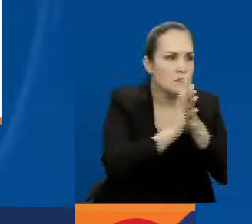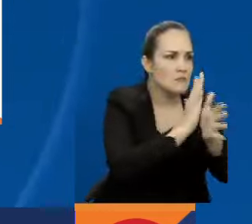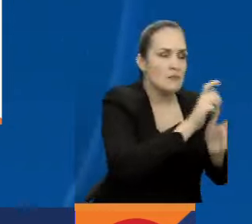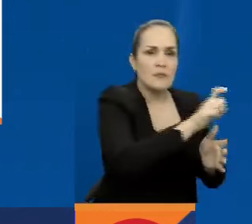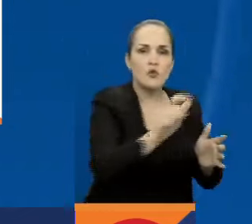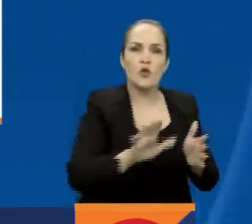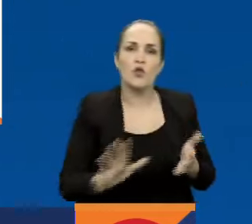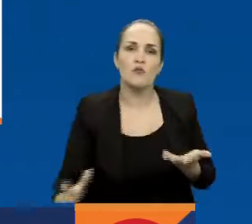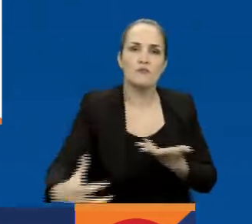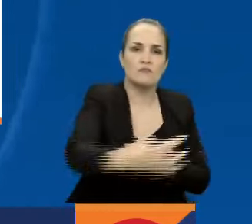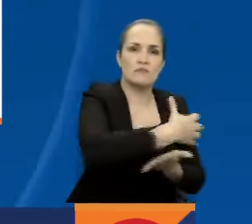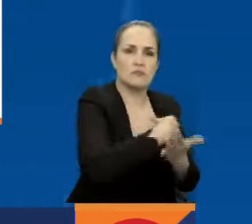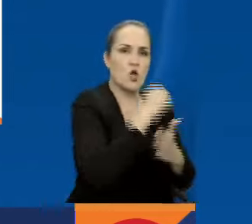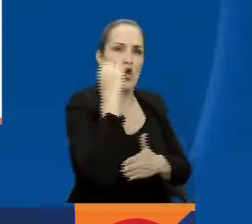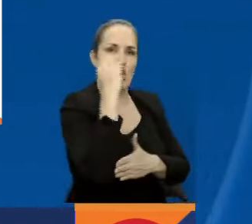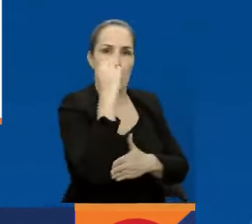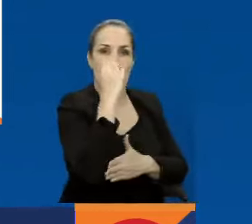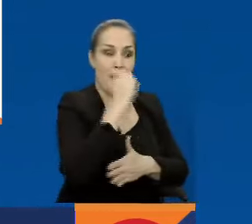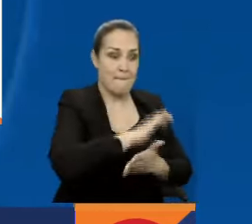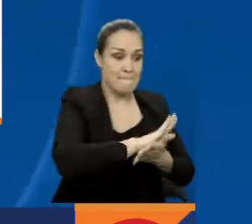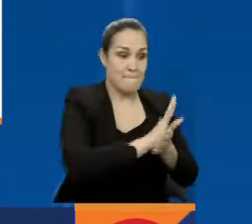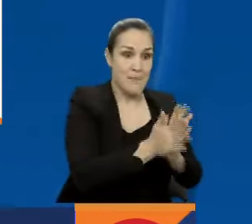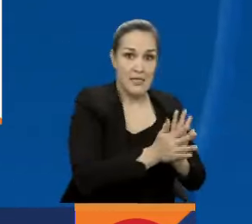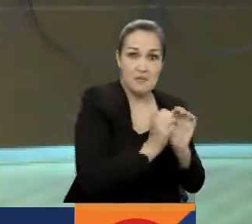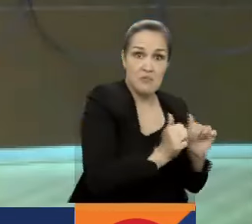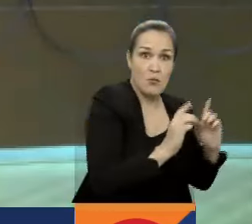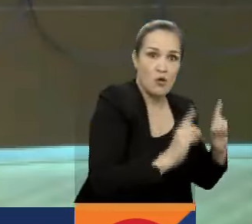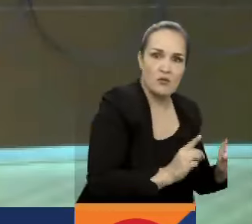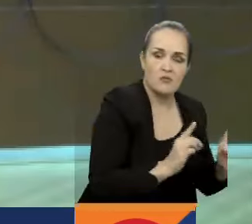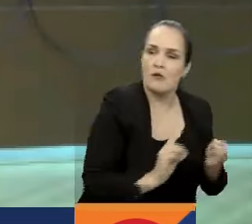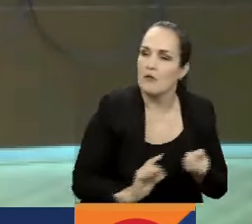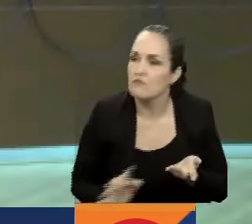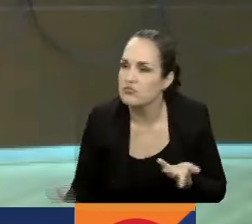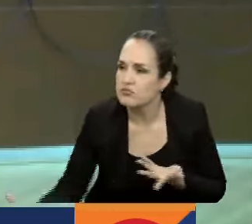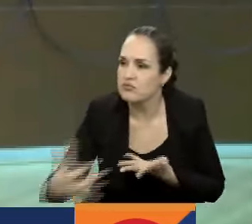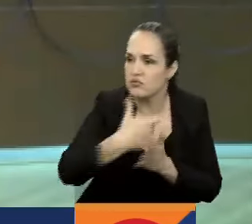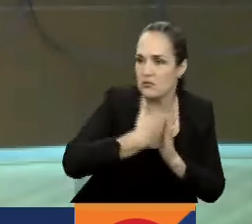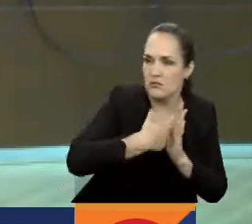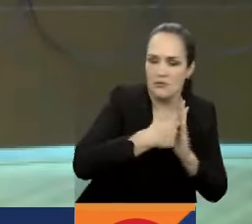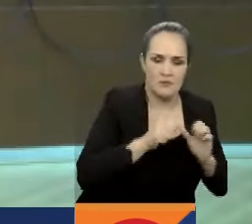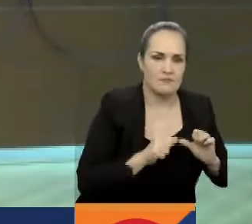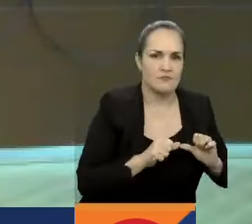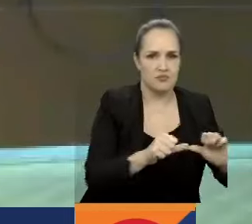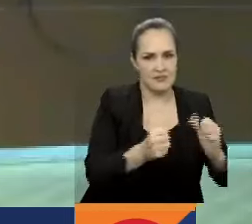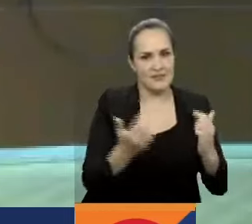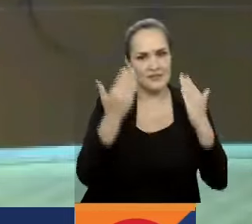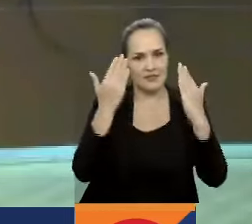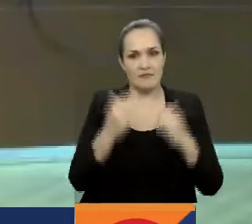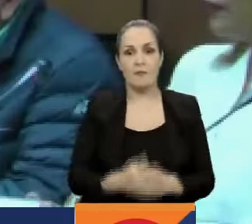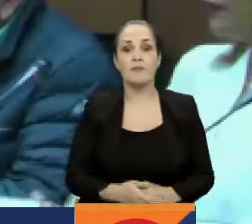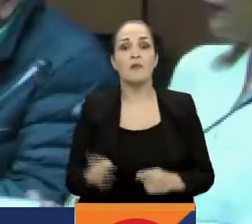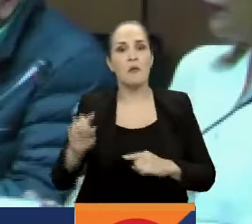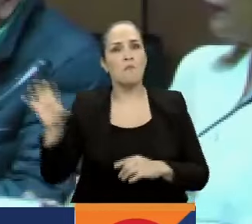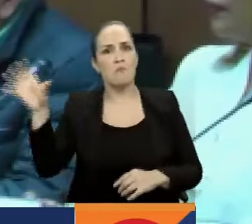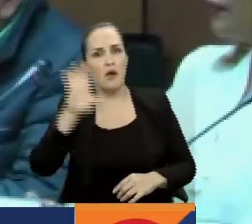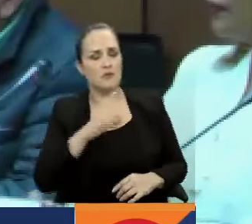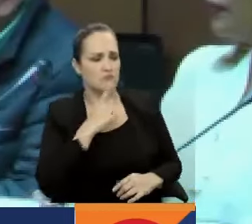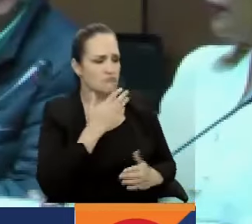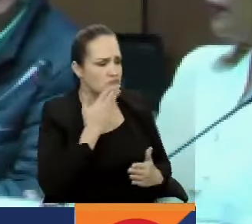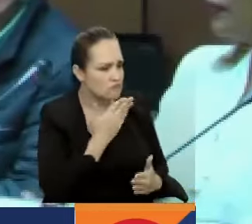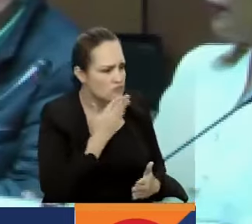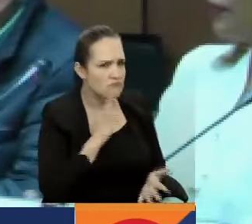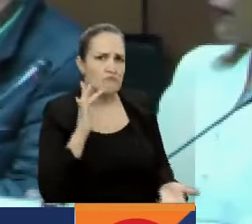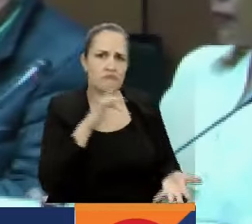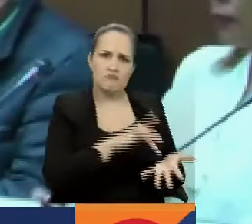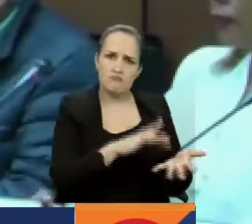paz construida desde la sociedad será sostenible y duradera. Los países garantes y acompañantes también aprovecharon para agradecer la hospitalidad